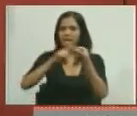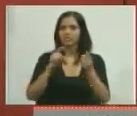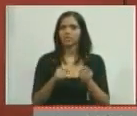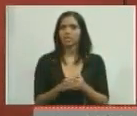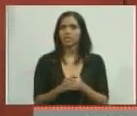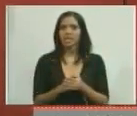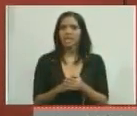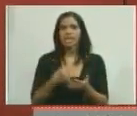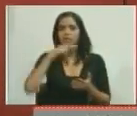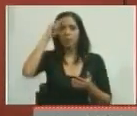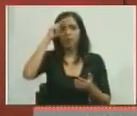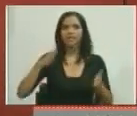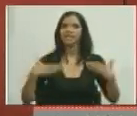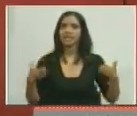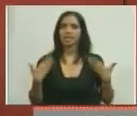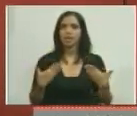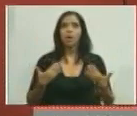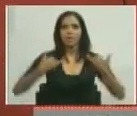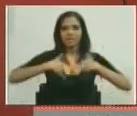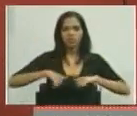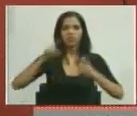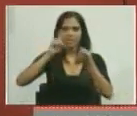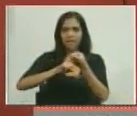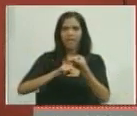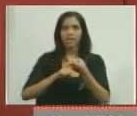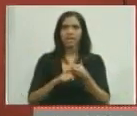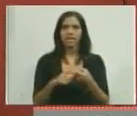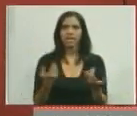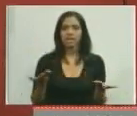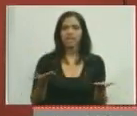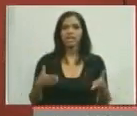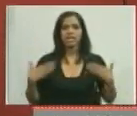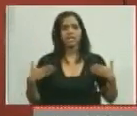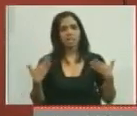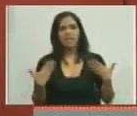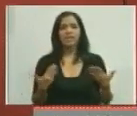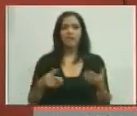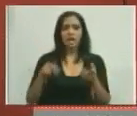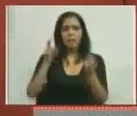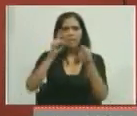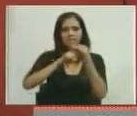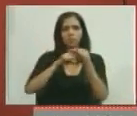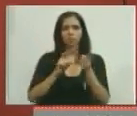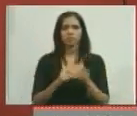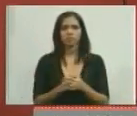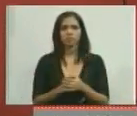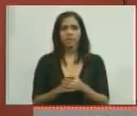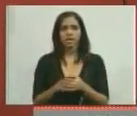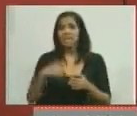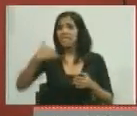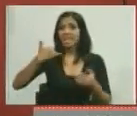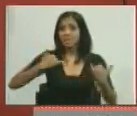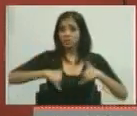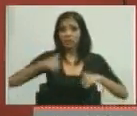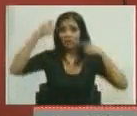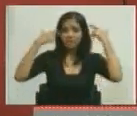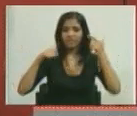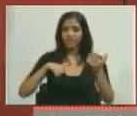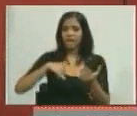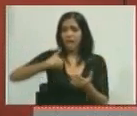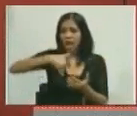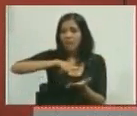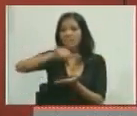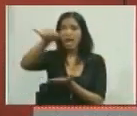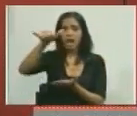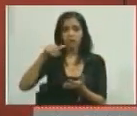padres se alegren porque sus hijos se casen y les celebren el matrimonio. No tienen derecho a viajar los hijos y las hijas de los chavistas. Solo